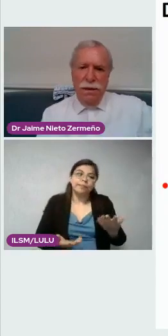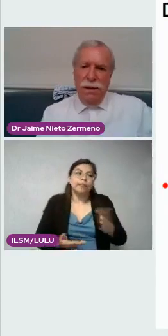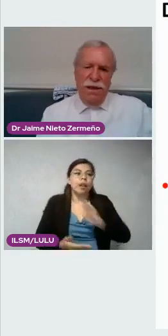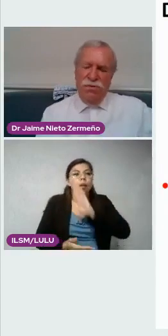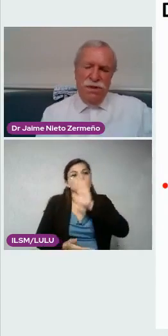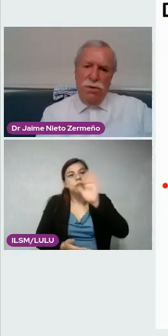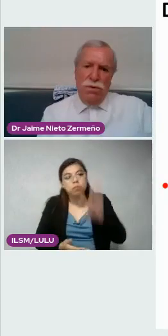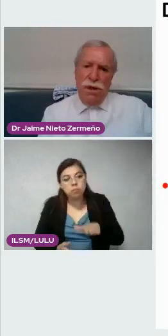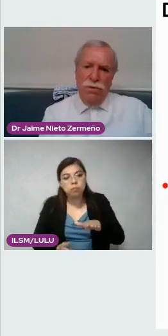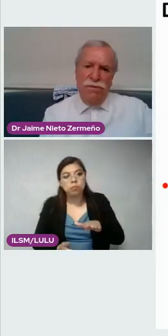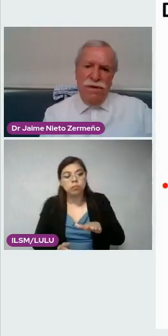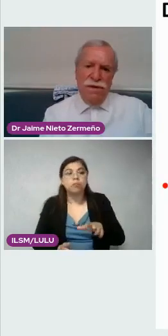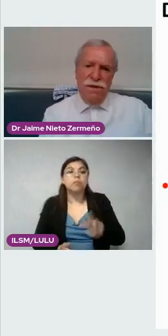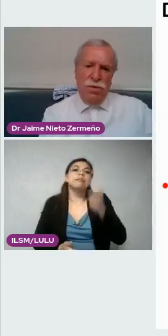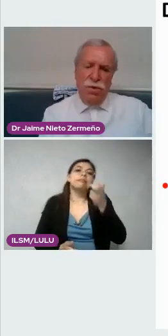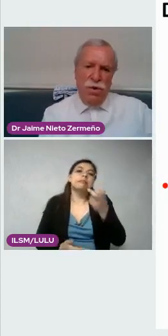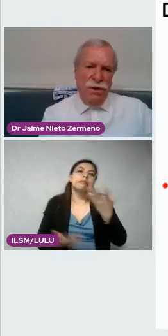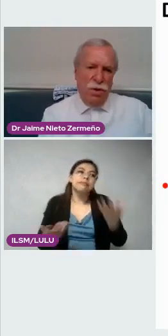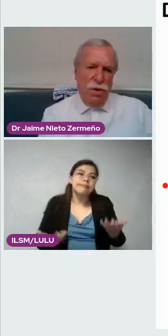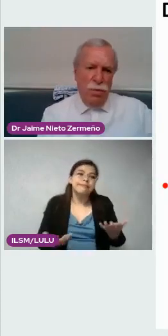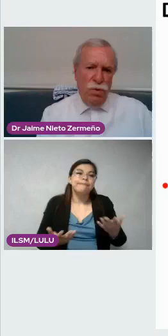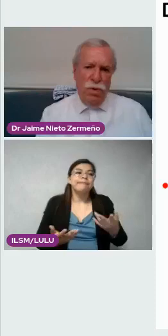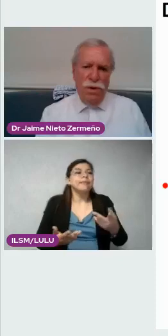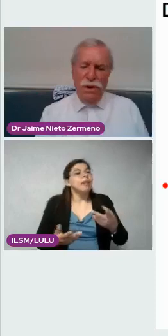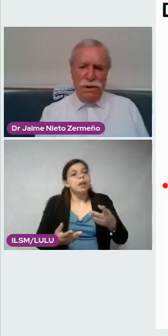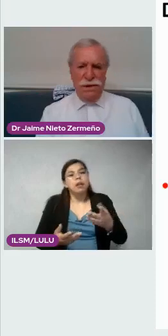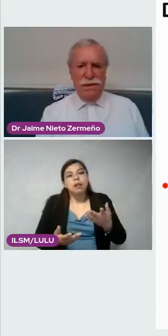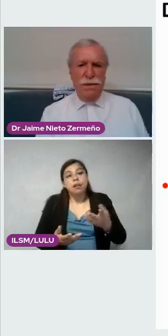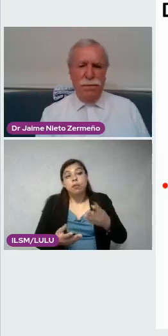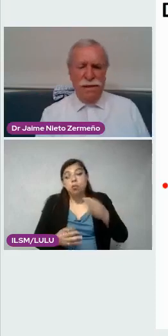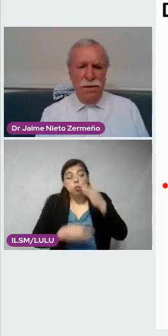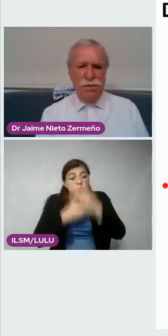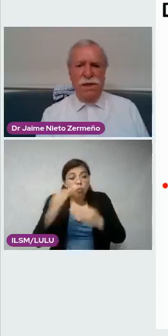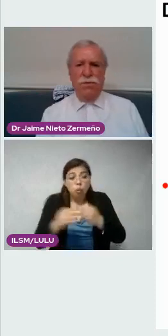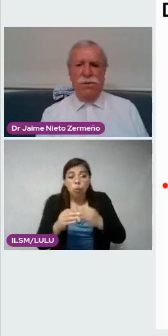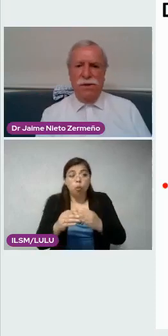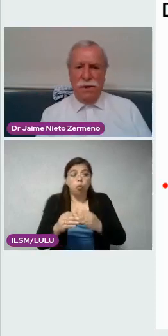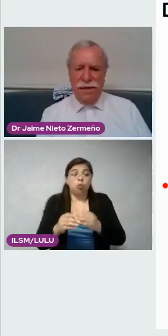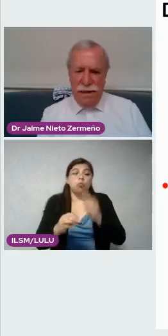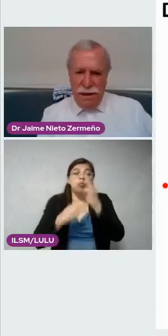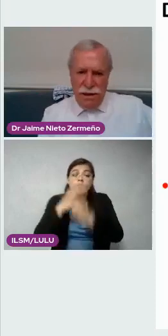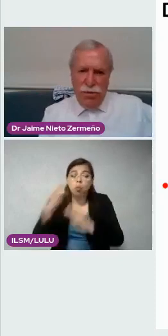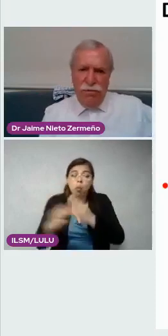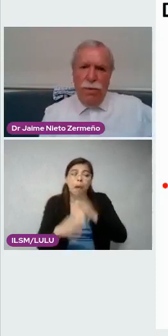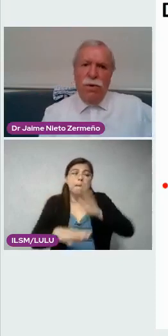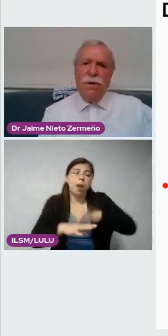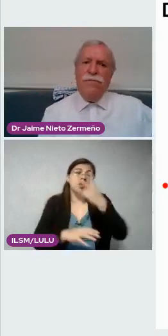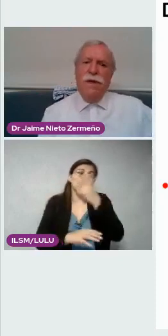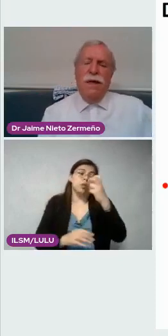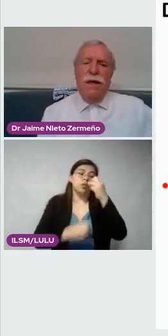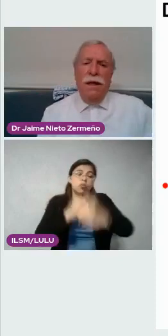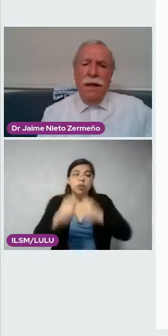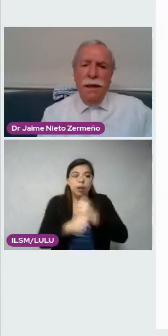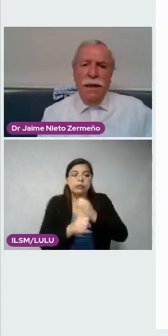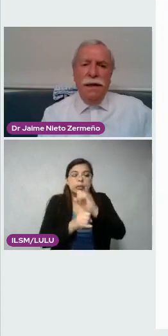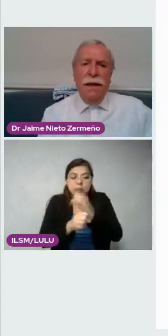esto ha sido una fase de estudio en todo el mundo desde hace más de 200 años. La siguiente, por favor.